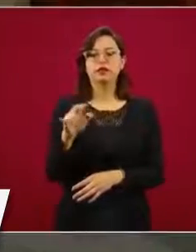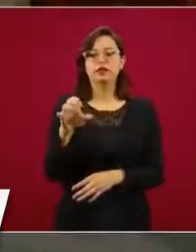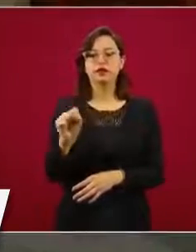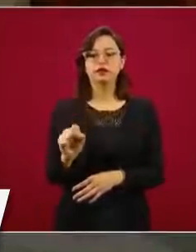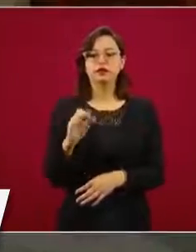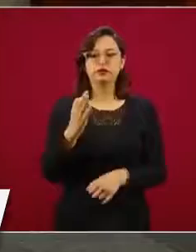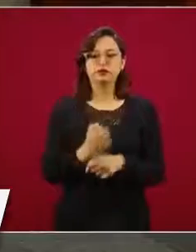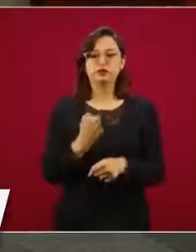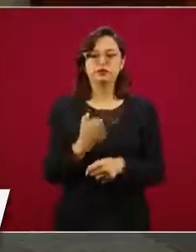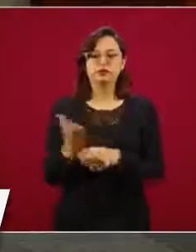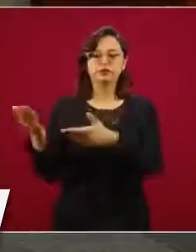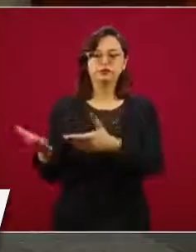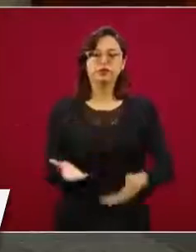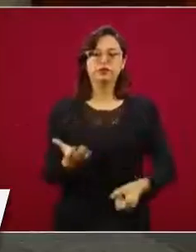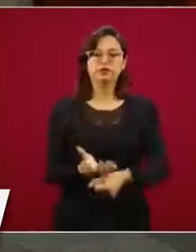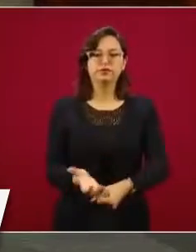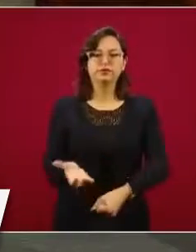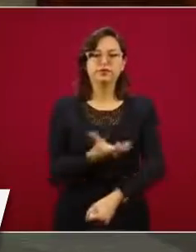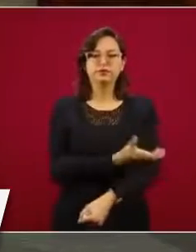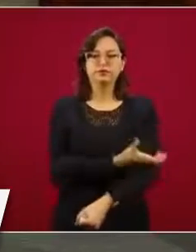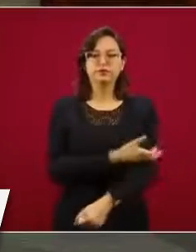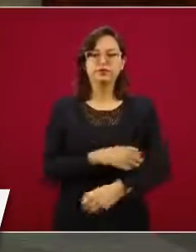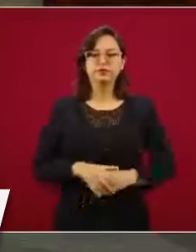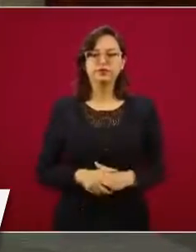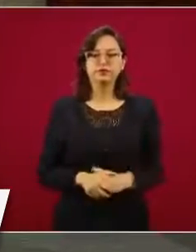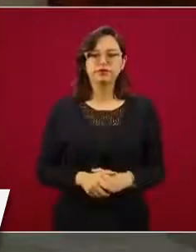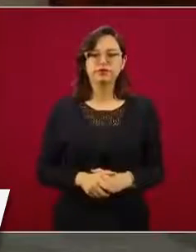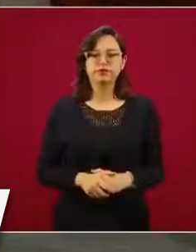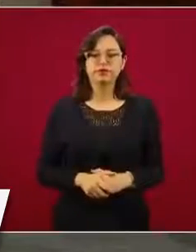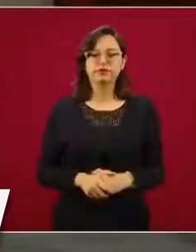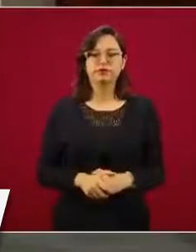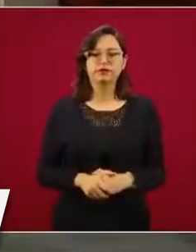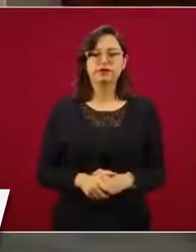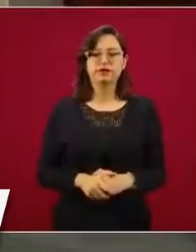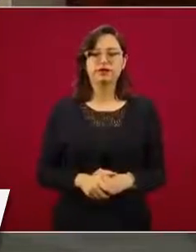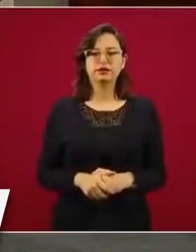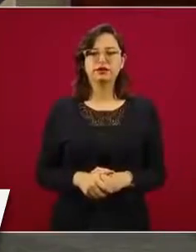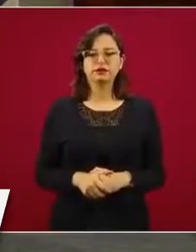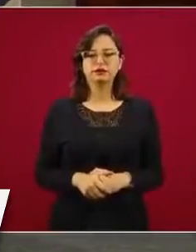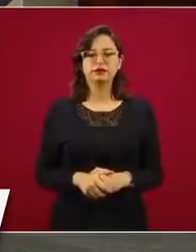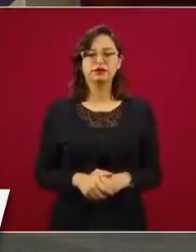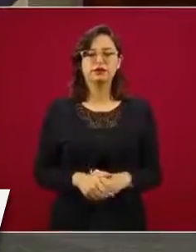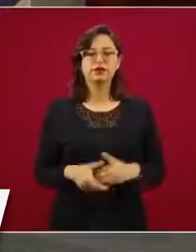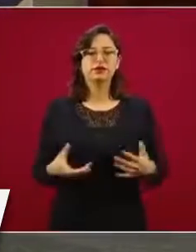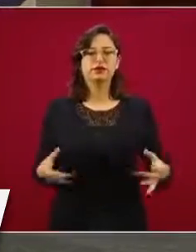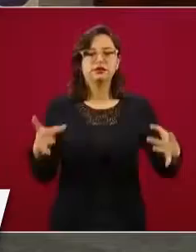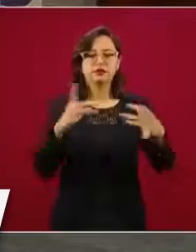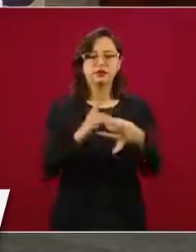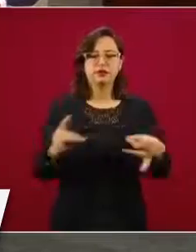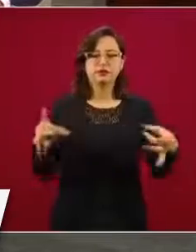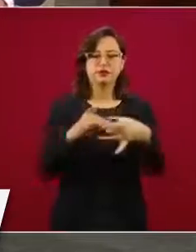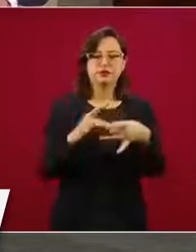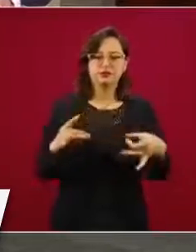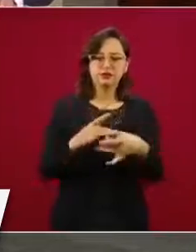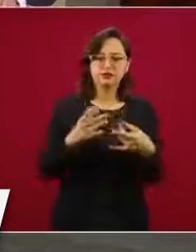se va a explicar en qué consiste este acuerdo.